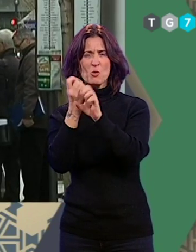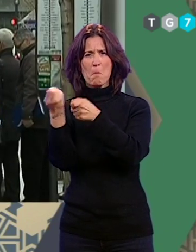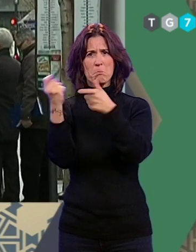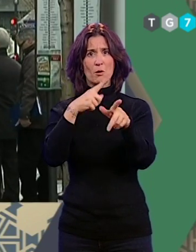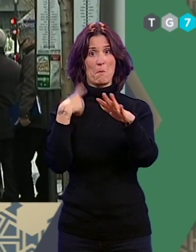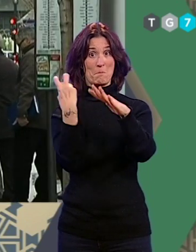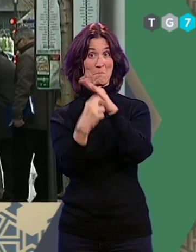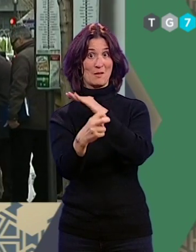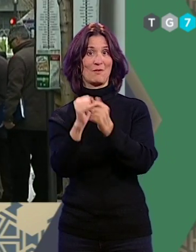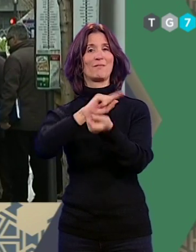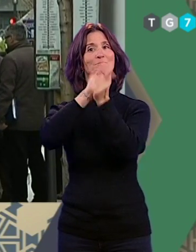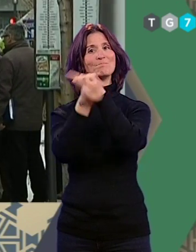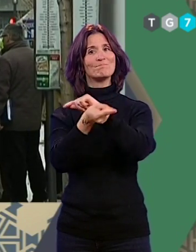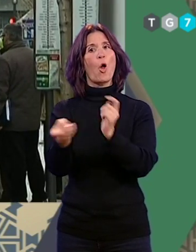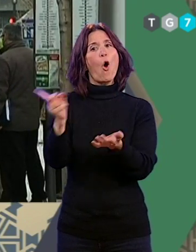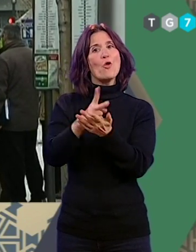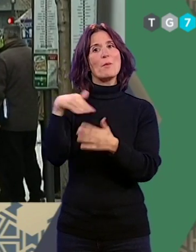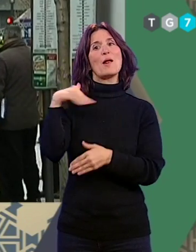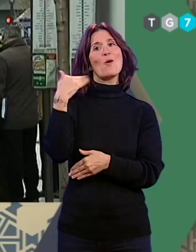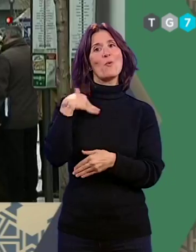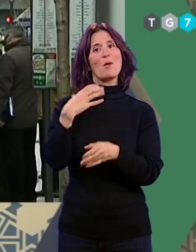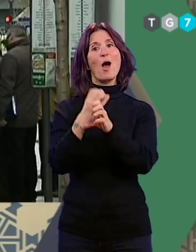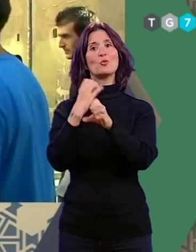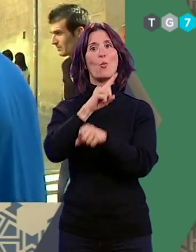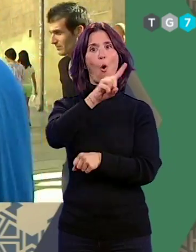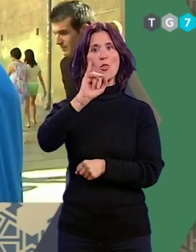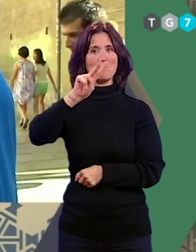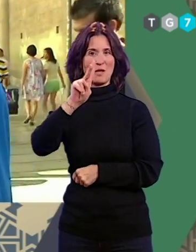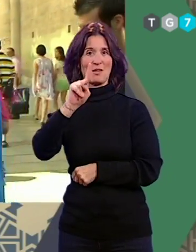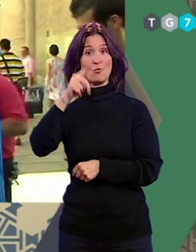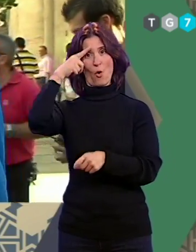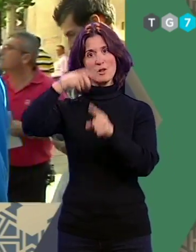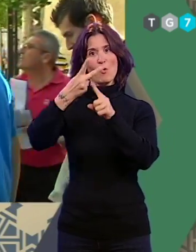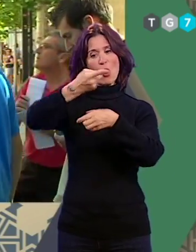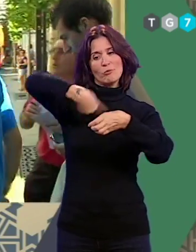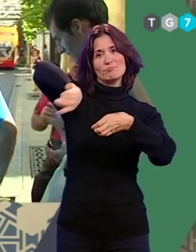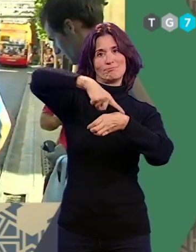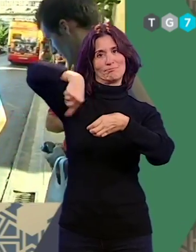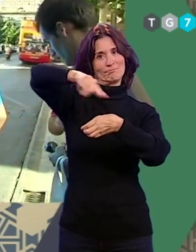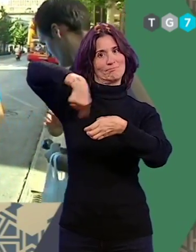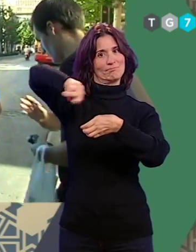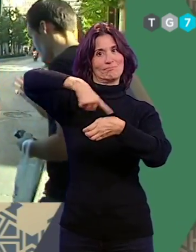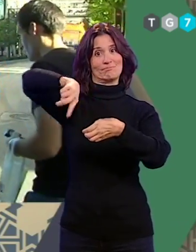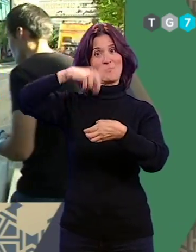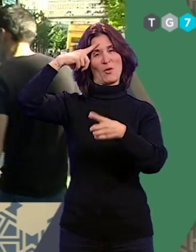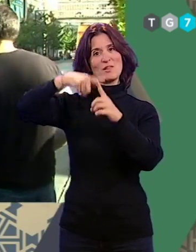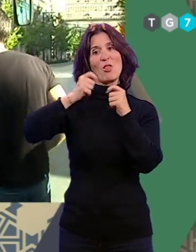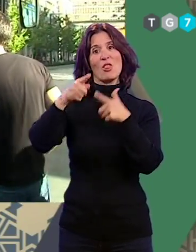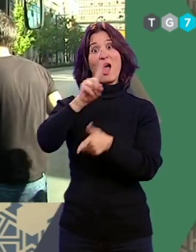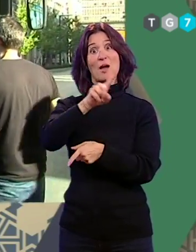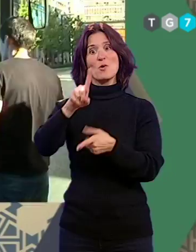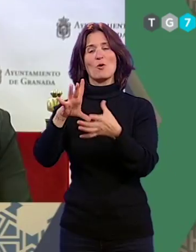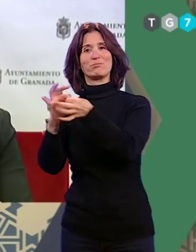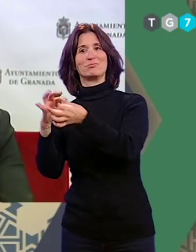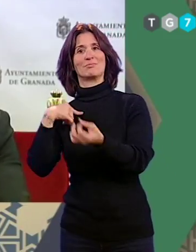Vuelven también con su antigua denominación el 11 y el 21, que serán circulares en sentido inverso, conectando el centro con Camino de